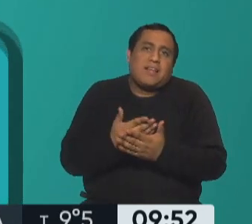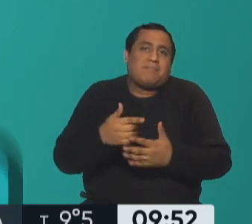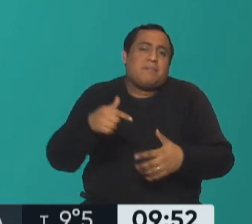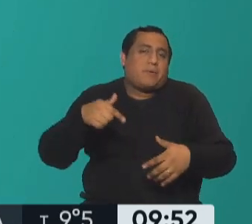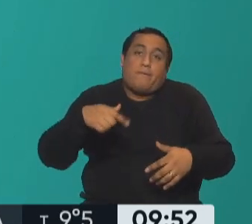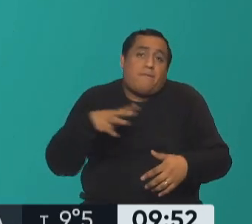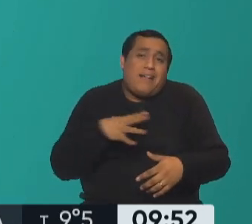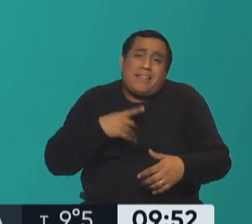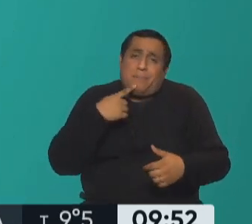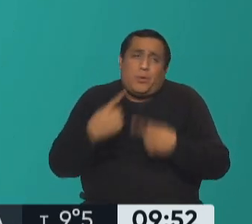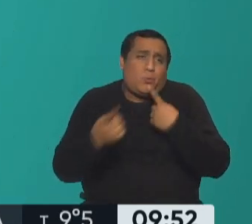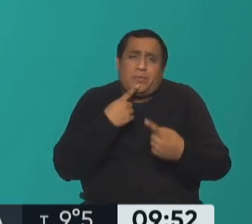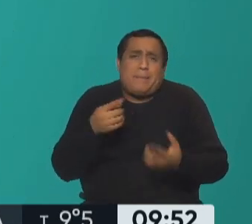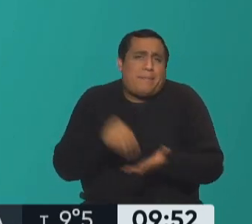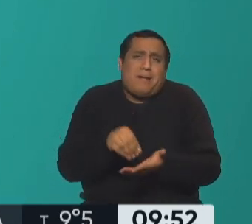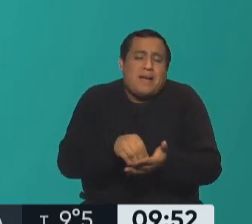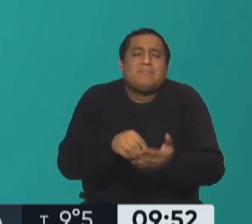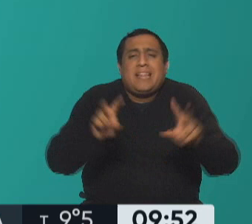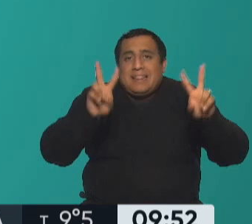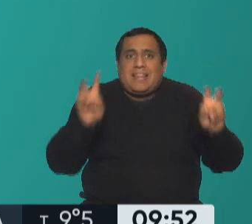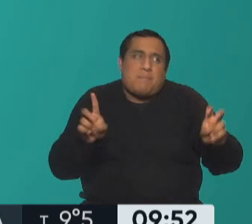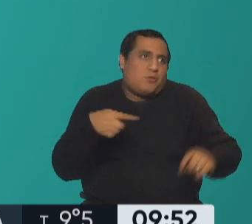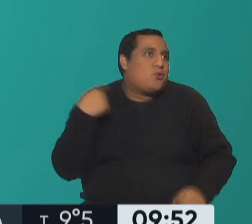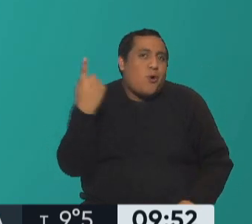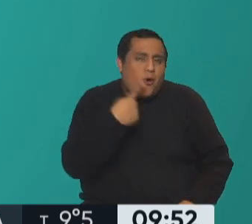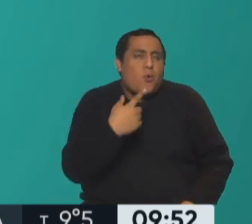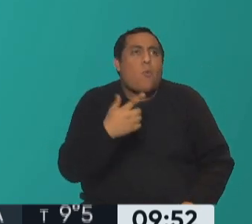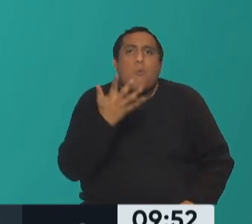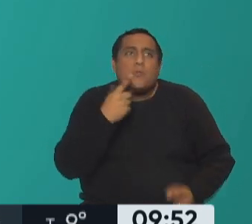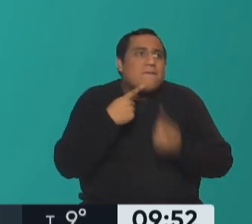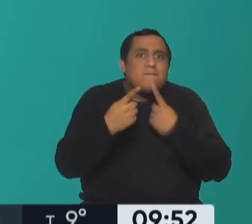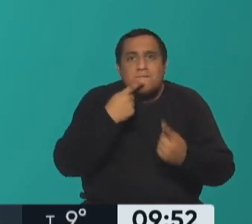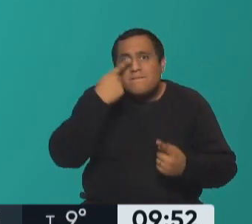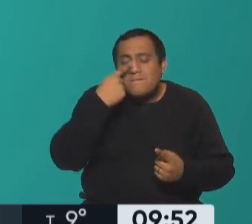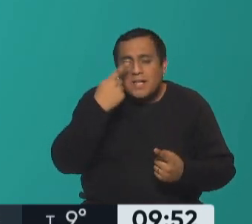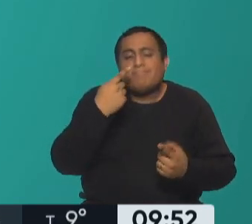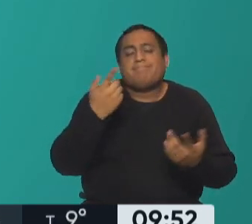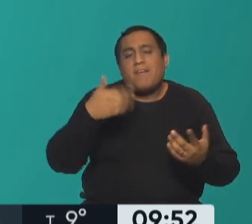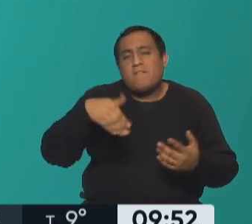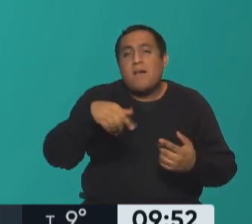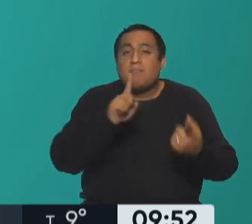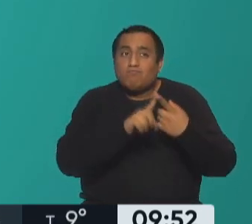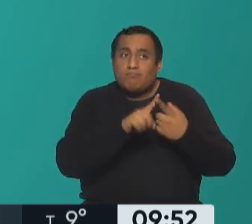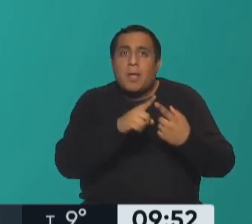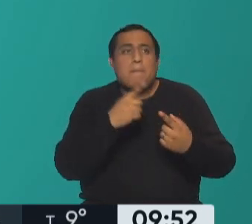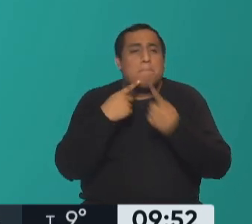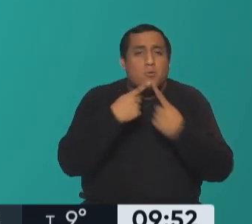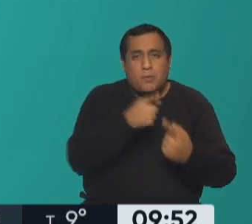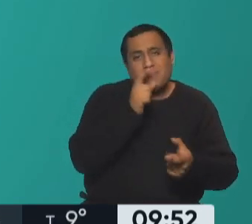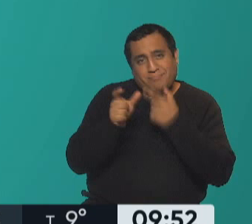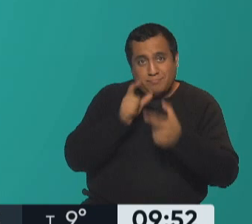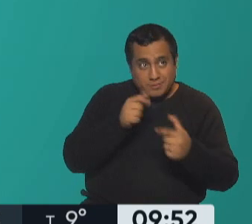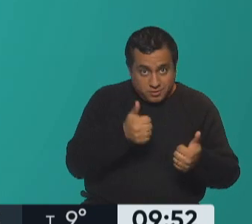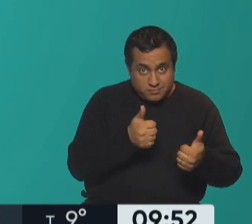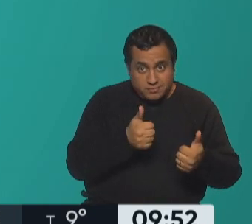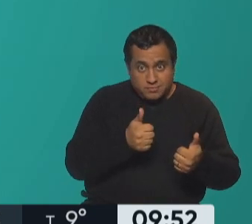preguntas porque era obvio que es un tema que nos atraviesa armamos un consultorio muy pronto y nos ponemos al día con todas las preguntas pendientes ¿te parece?